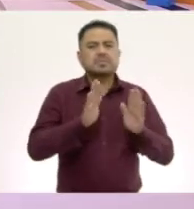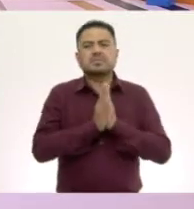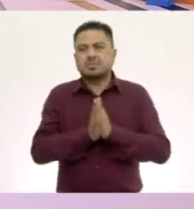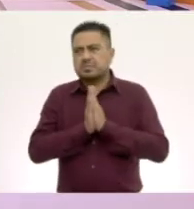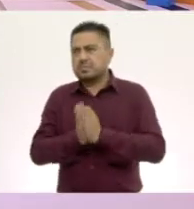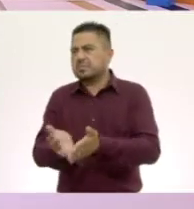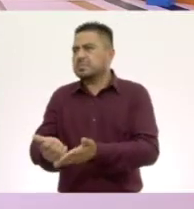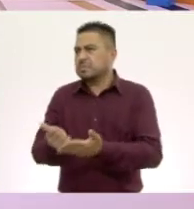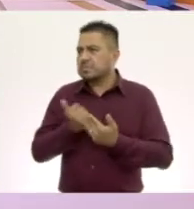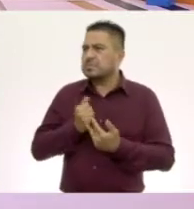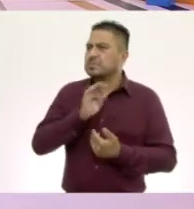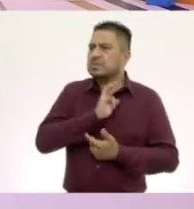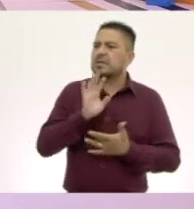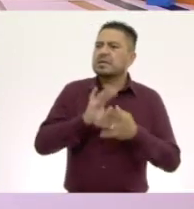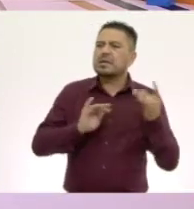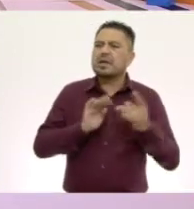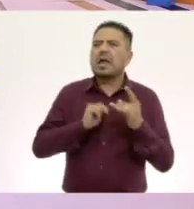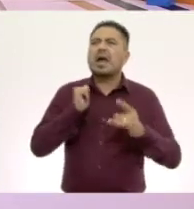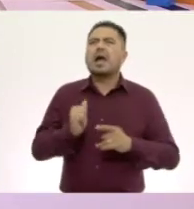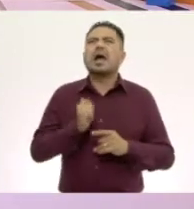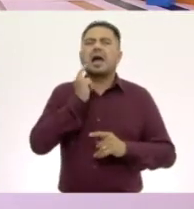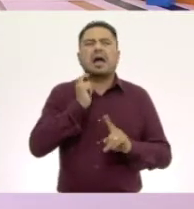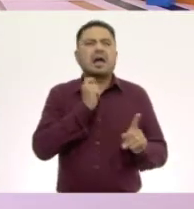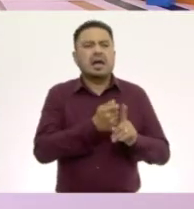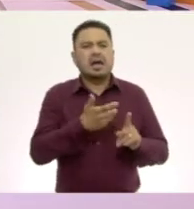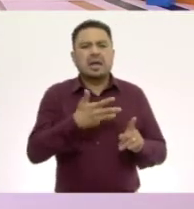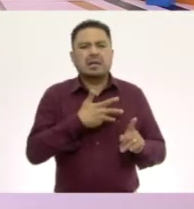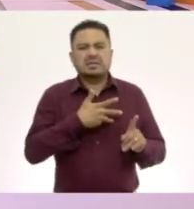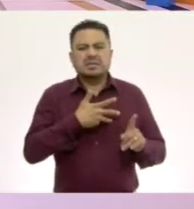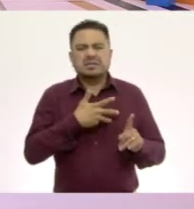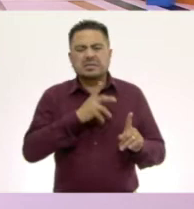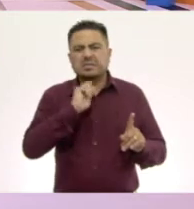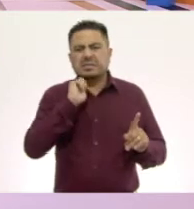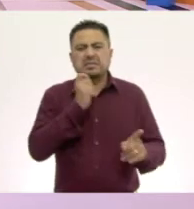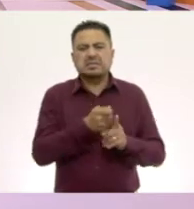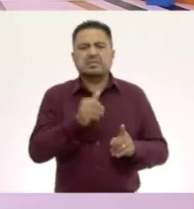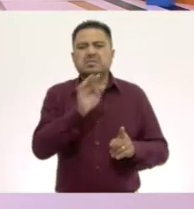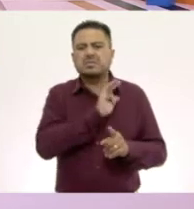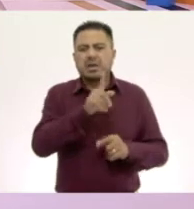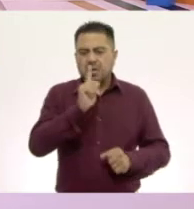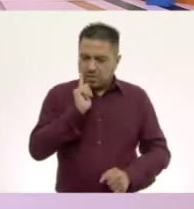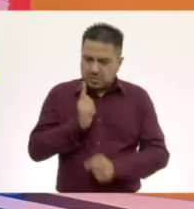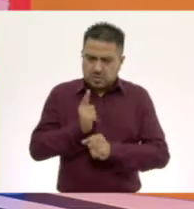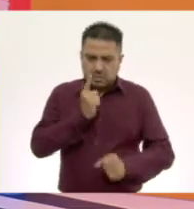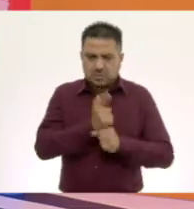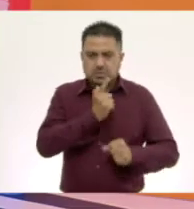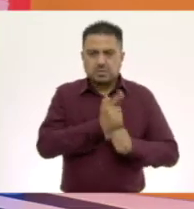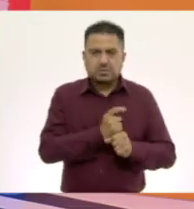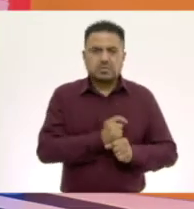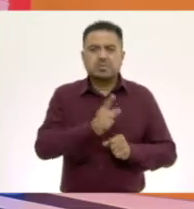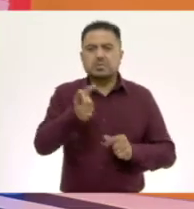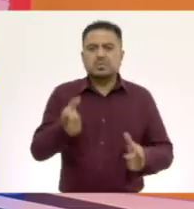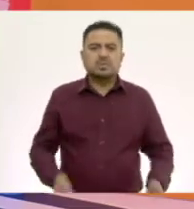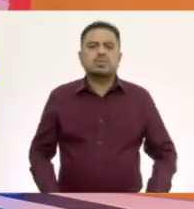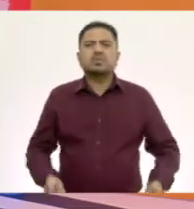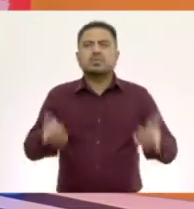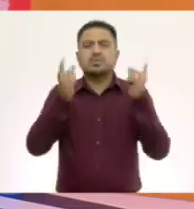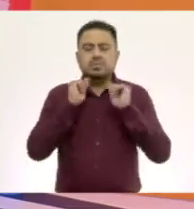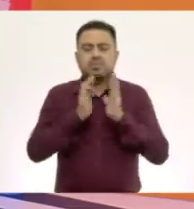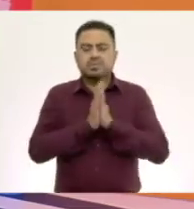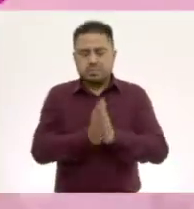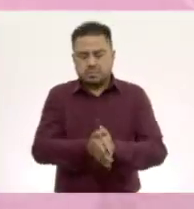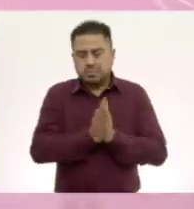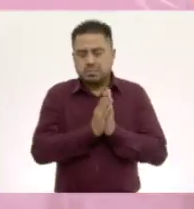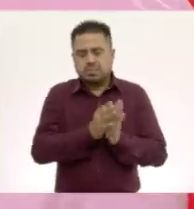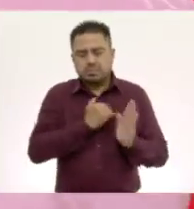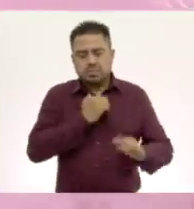favor. Sí. ¿Me puedes decir si hay algo que sea, que puedas identificar? A cierra tus ojos, a ver, y yo